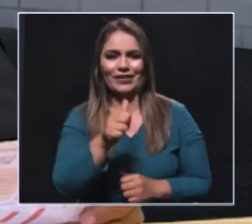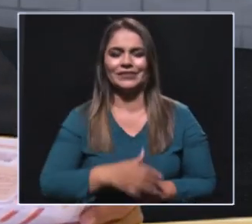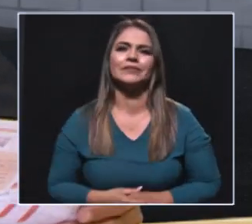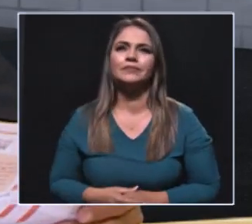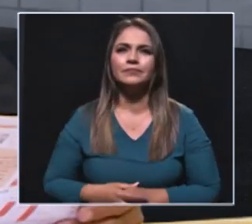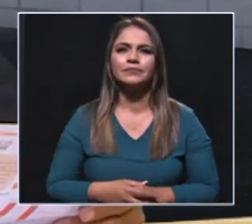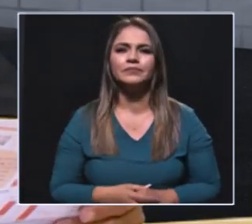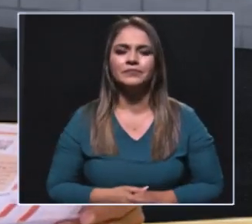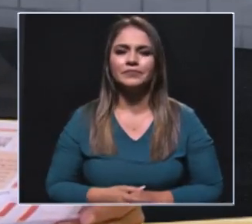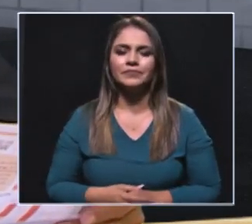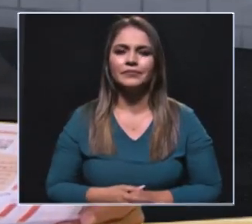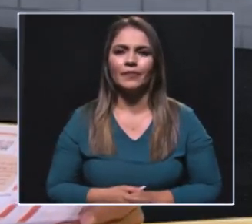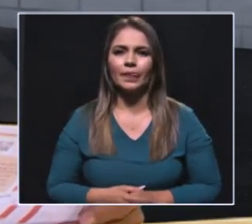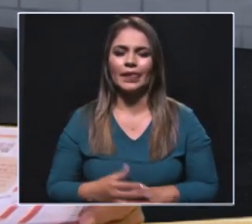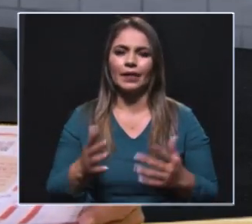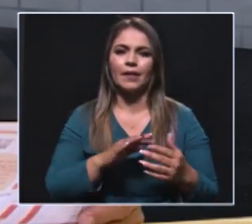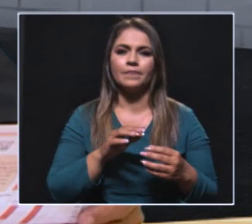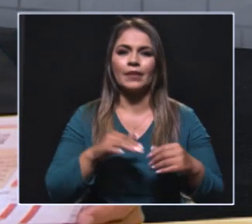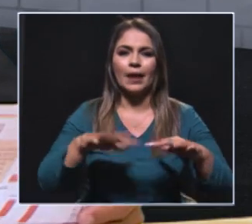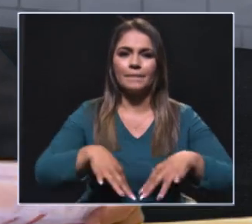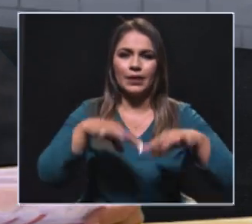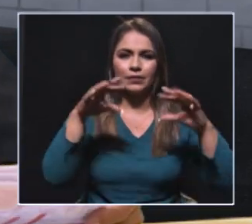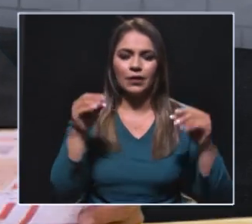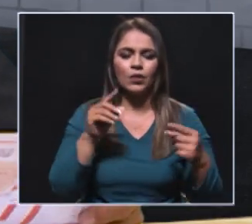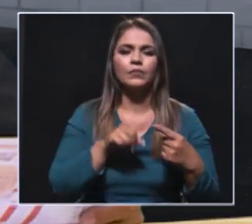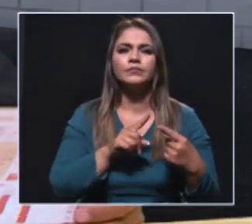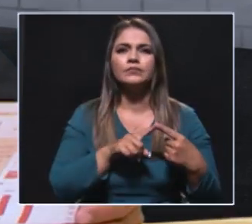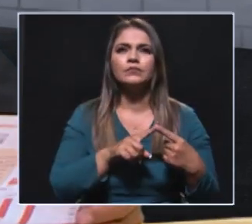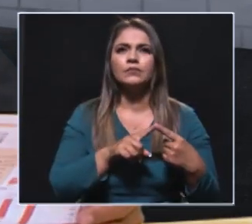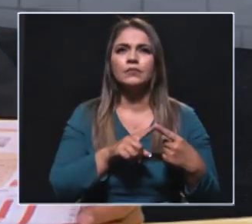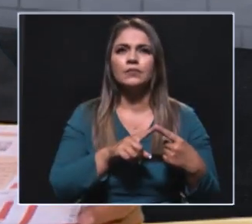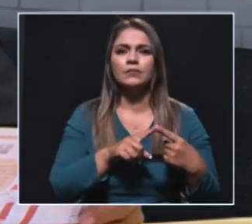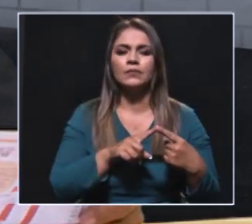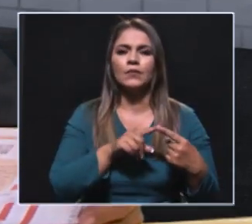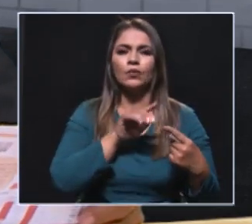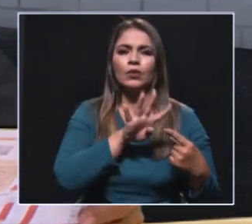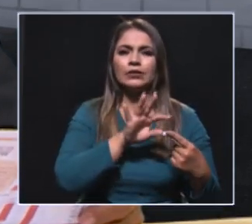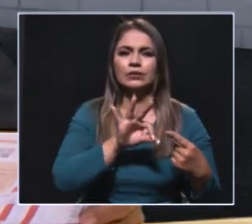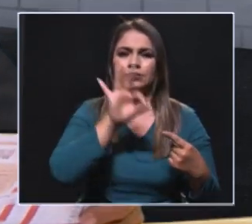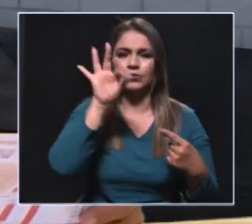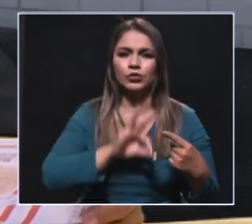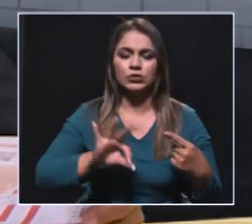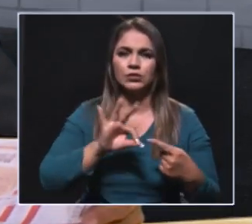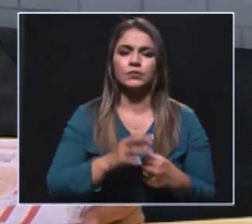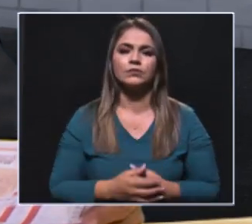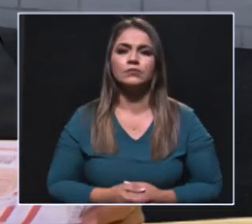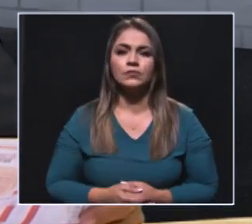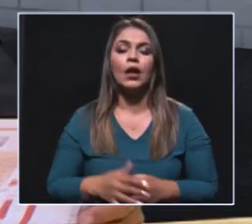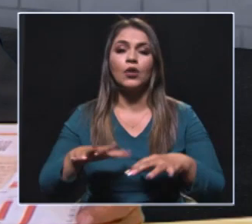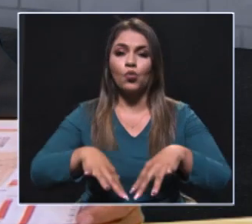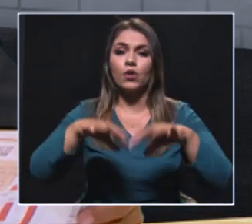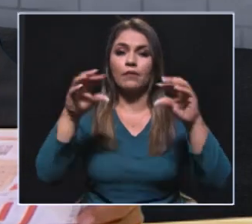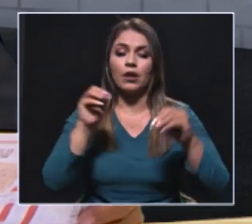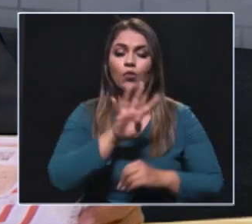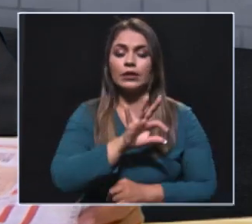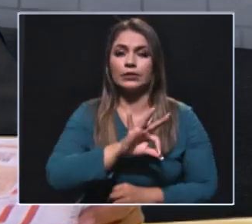mujeres. tenemos que Apartado tiene una representación del 43% en la escuela. En Urabá. En